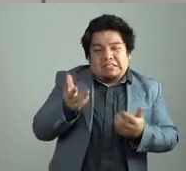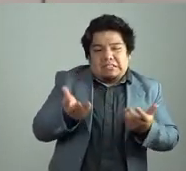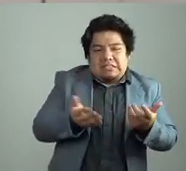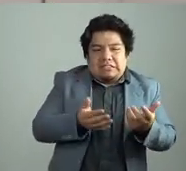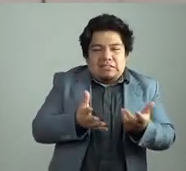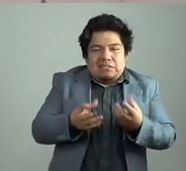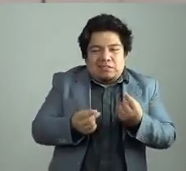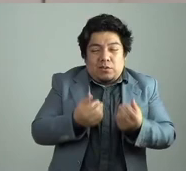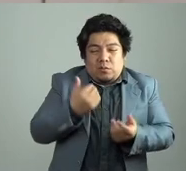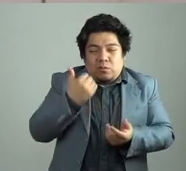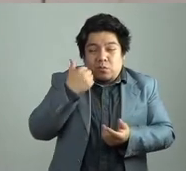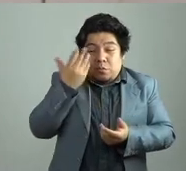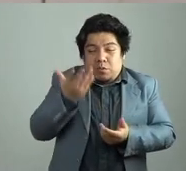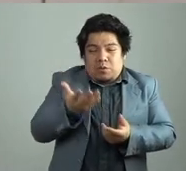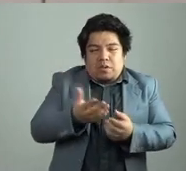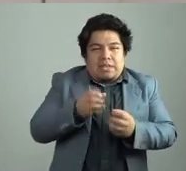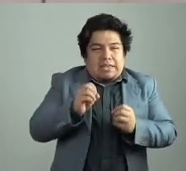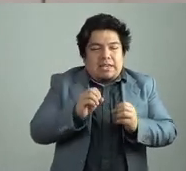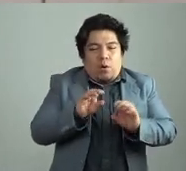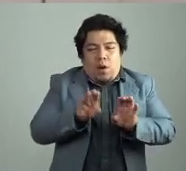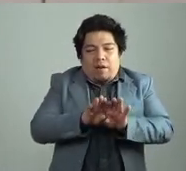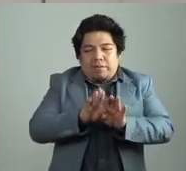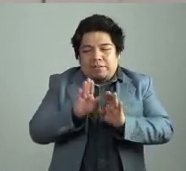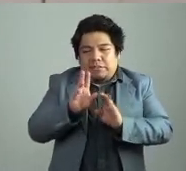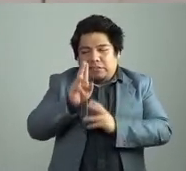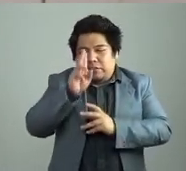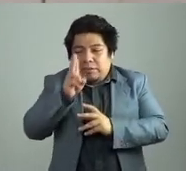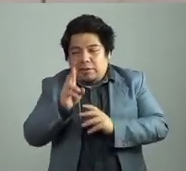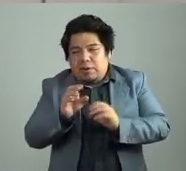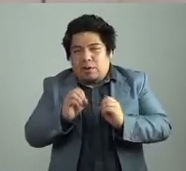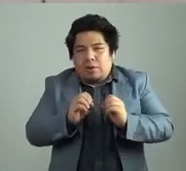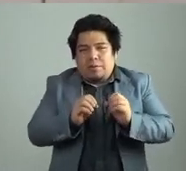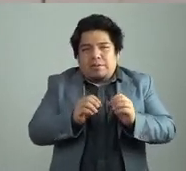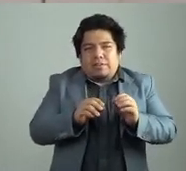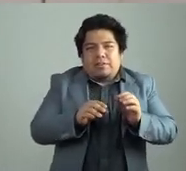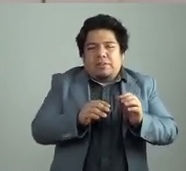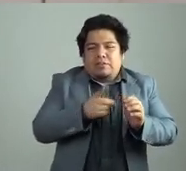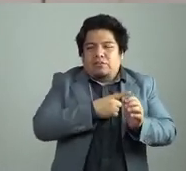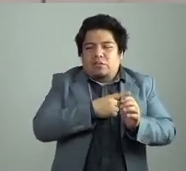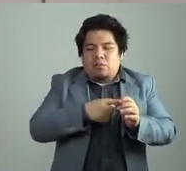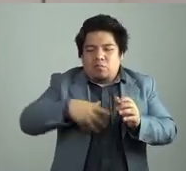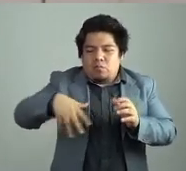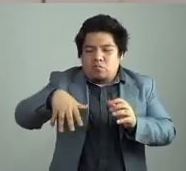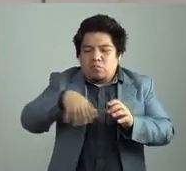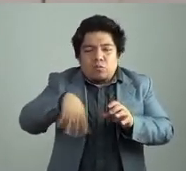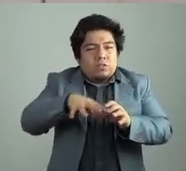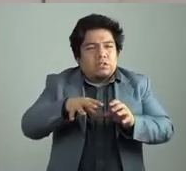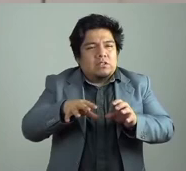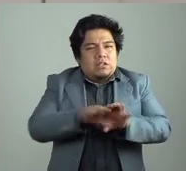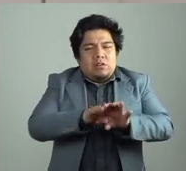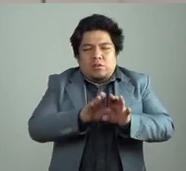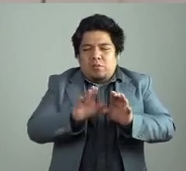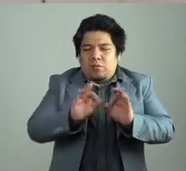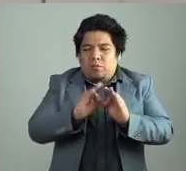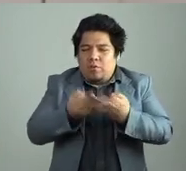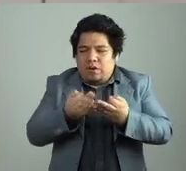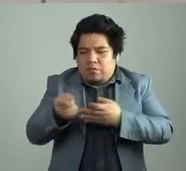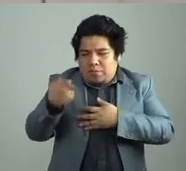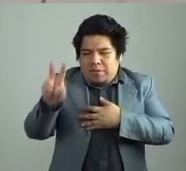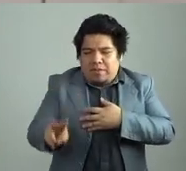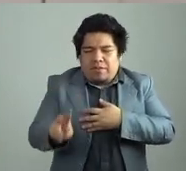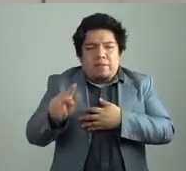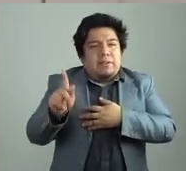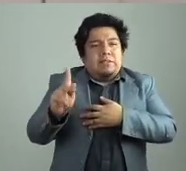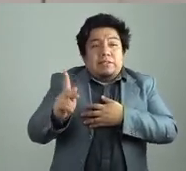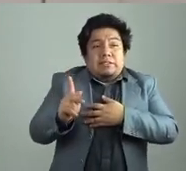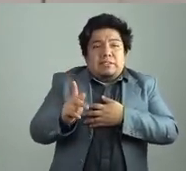buscarle una lógica, ¿no? Clasificarla, y de alguna manera